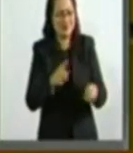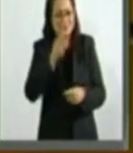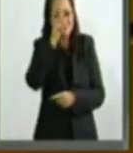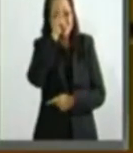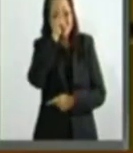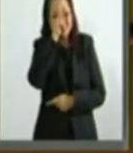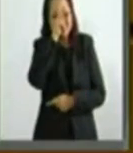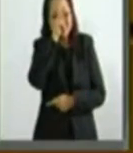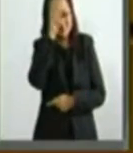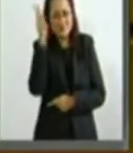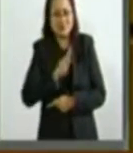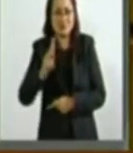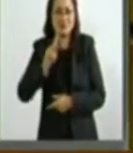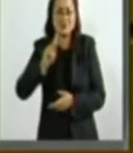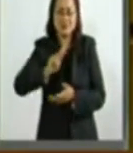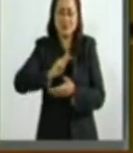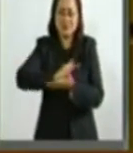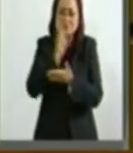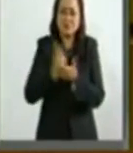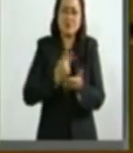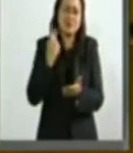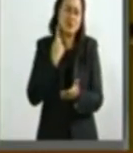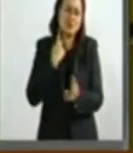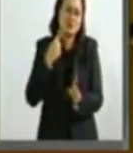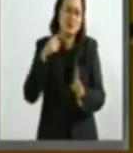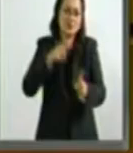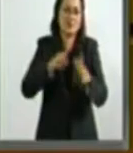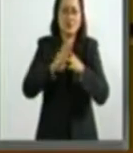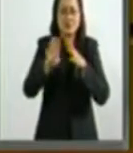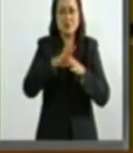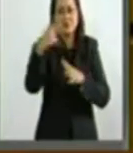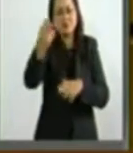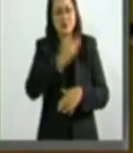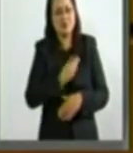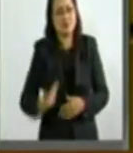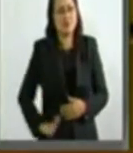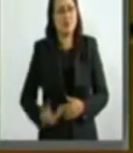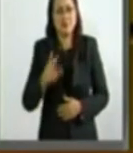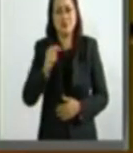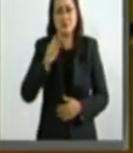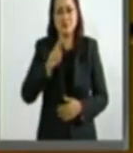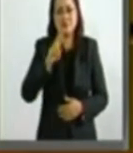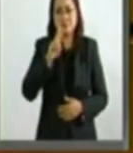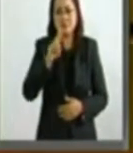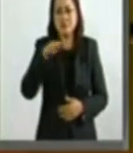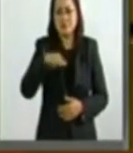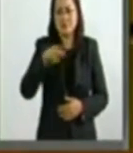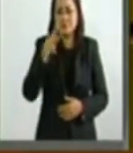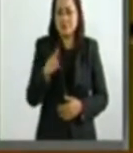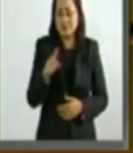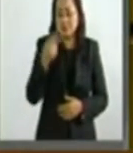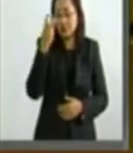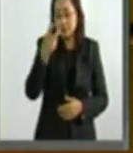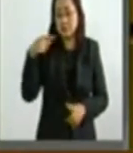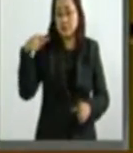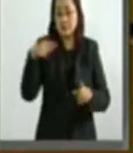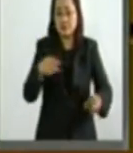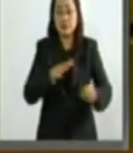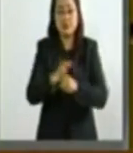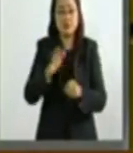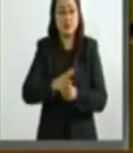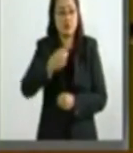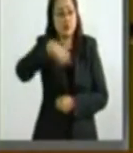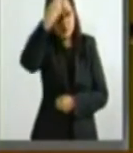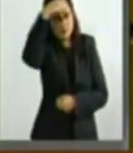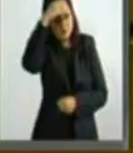de las políticas migratorias del presidente Donald Trump, que definitivamente, en nuestra opinión,